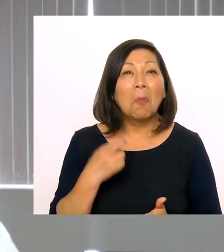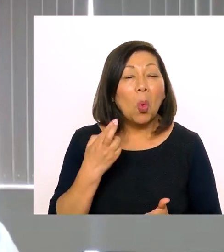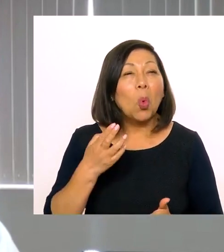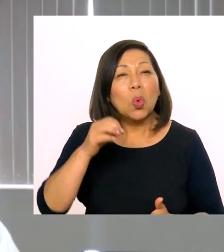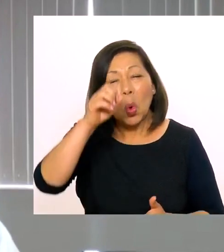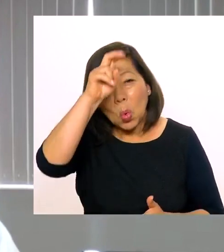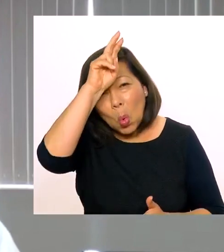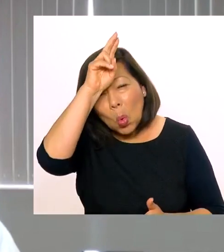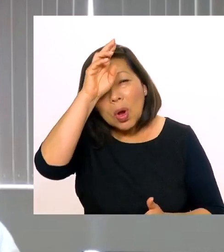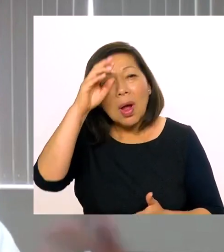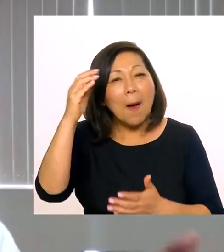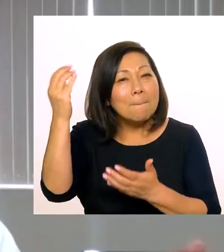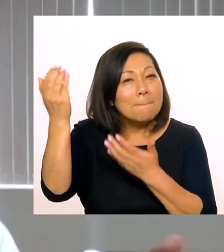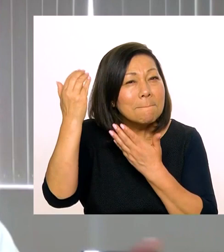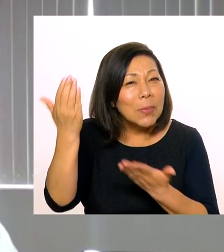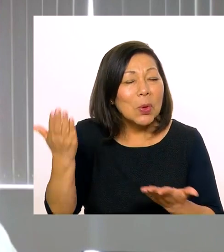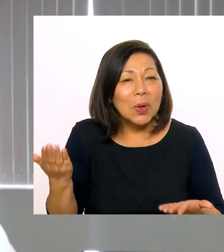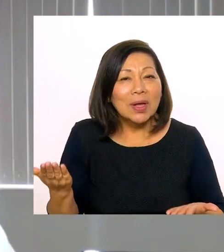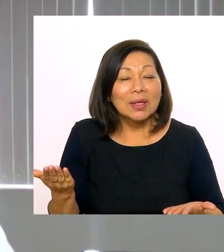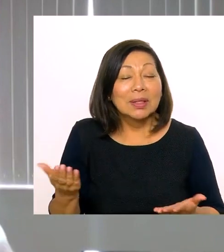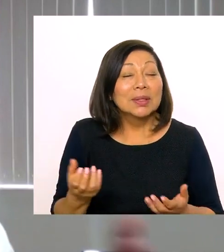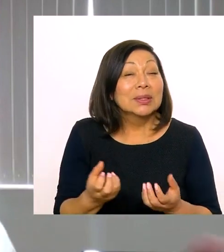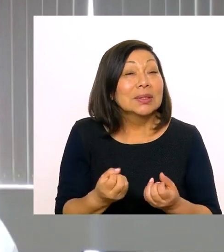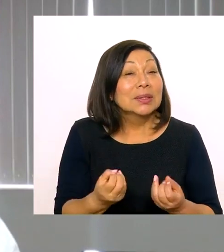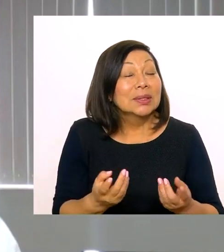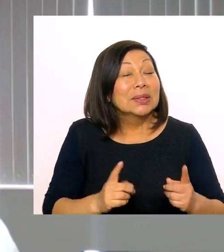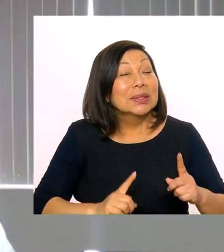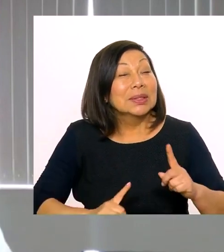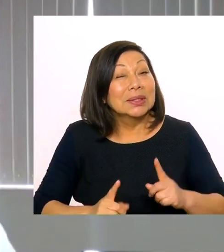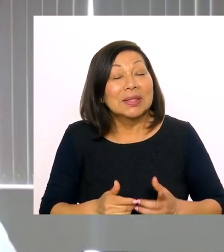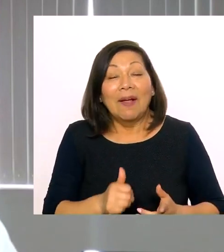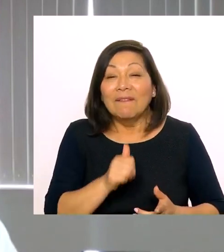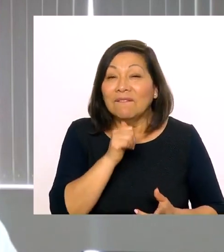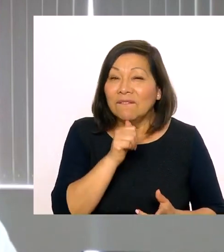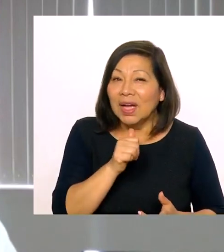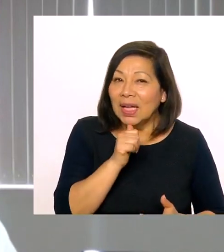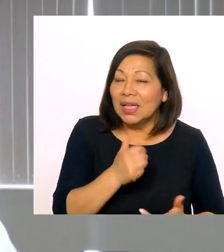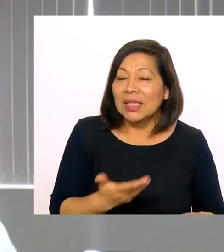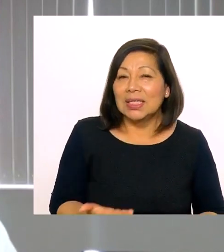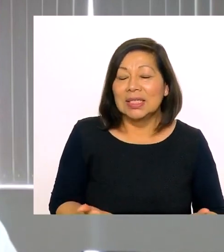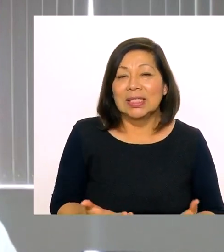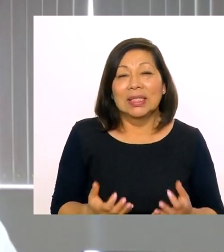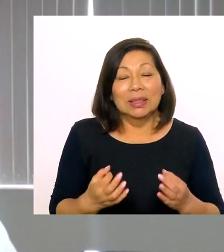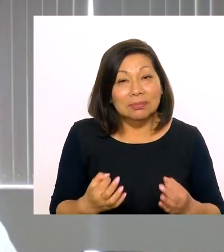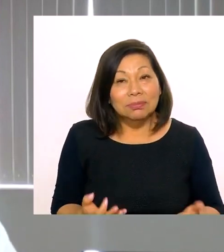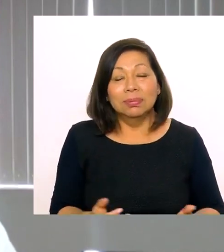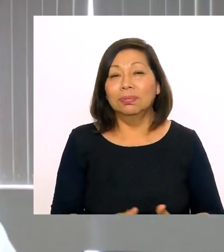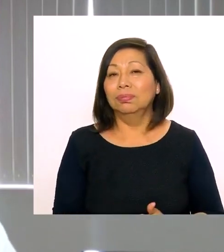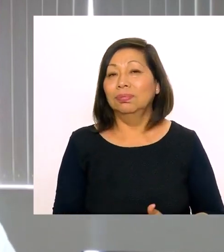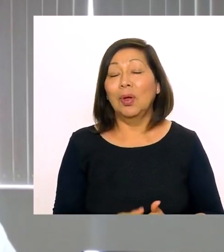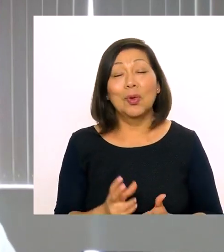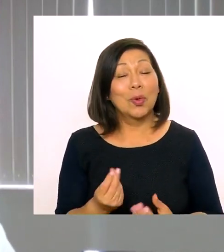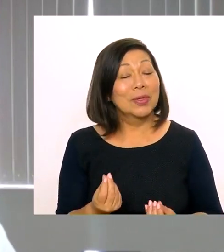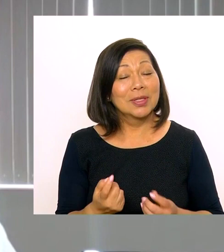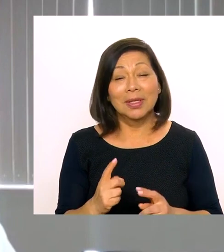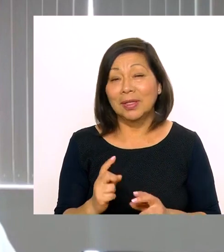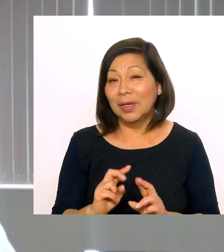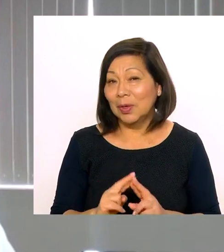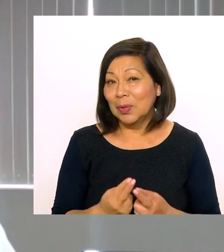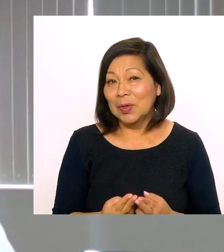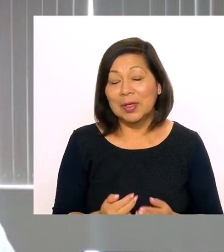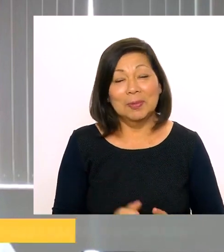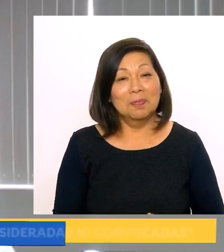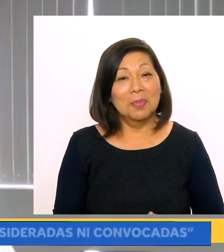sobre todo las organizaciones de Puno, de Cusco, de Piura, ¿no? Ahí sienten que todavía no están